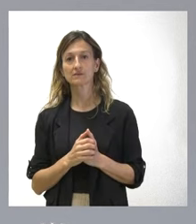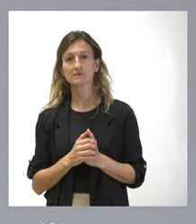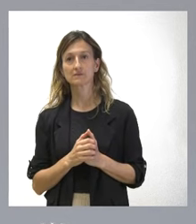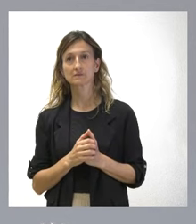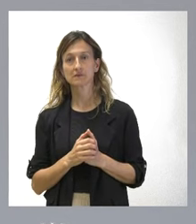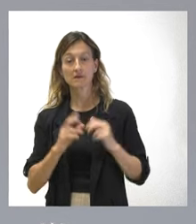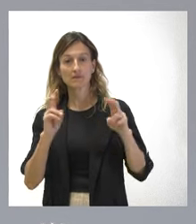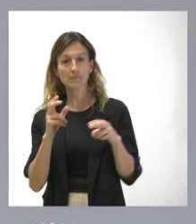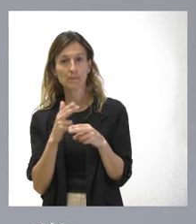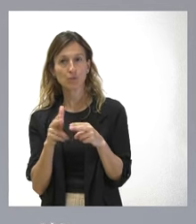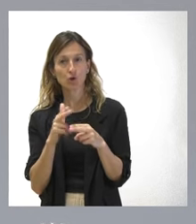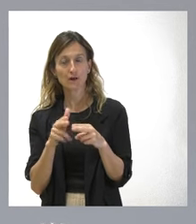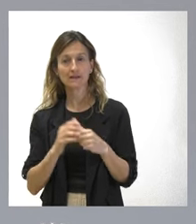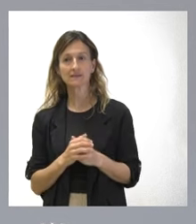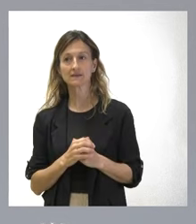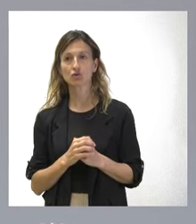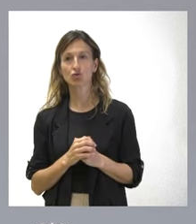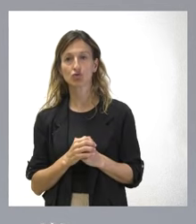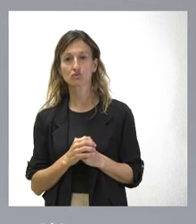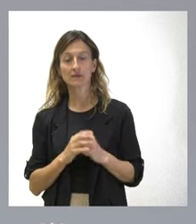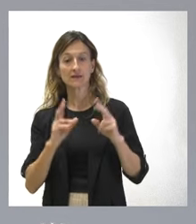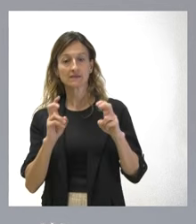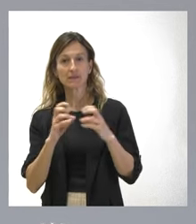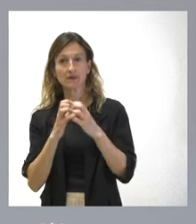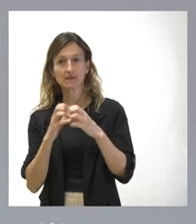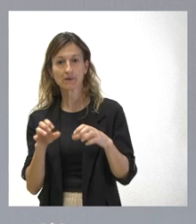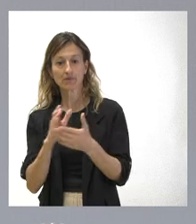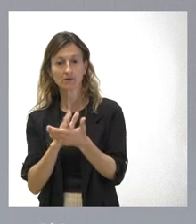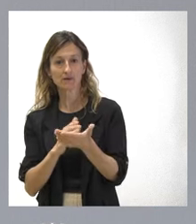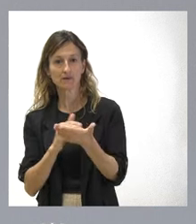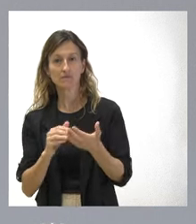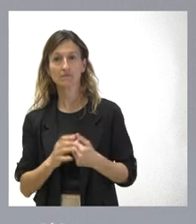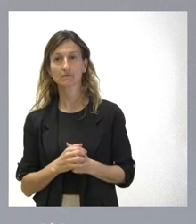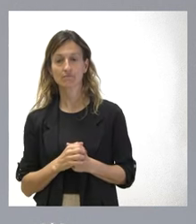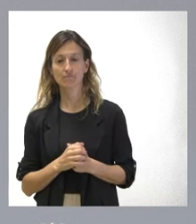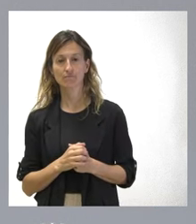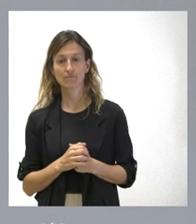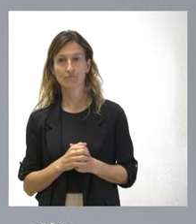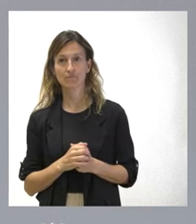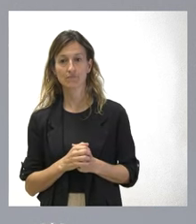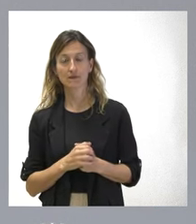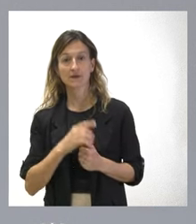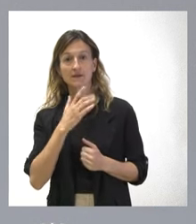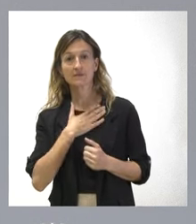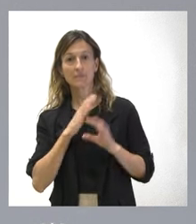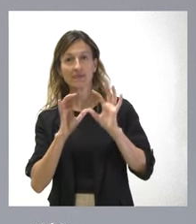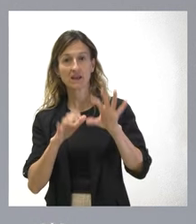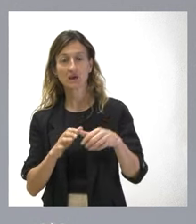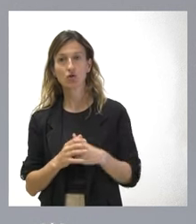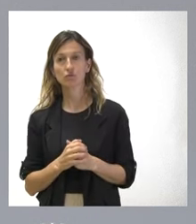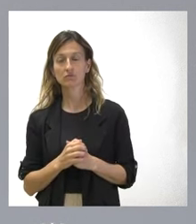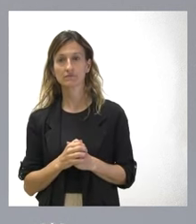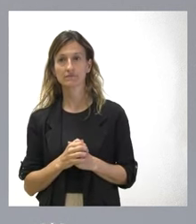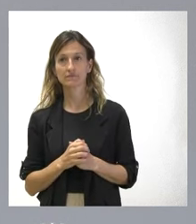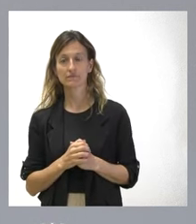agentes políticos sobre separación de la comunidad autónoma, partiendo del hecho de León, decirle que, en